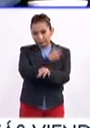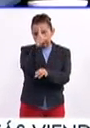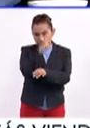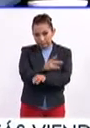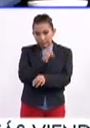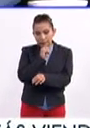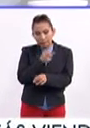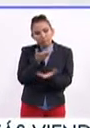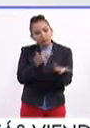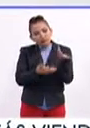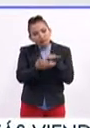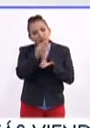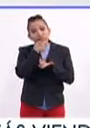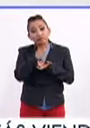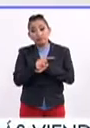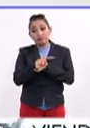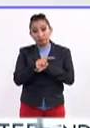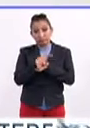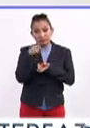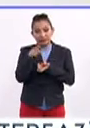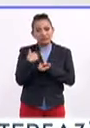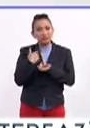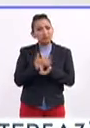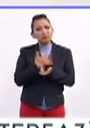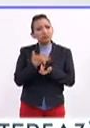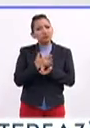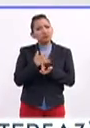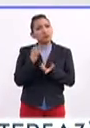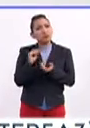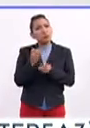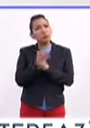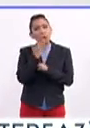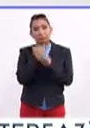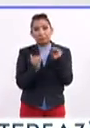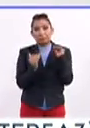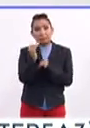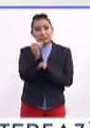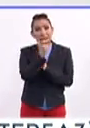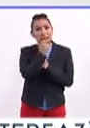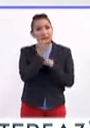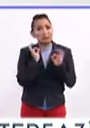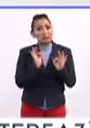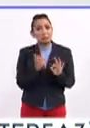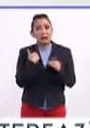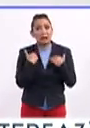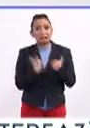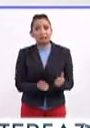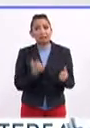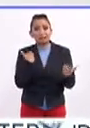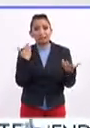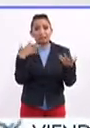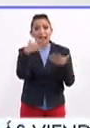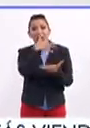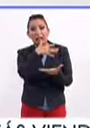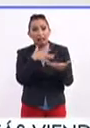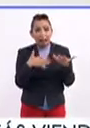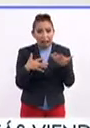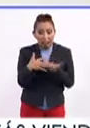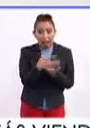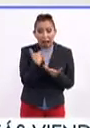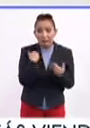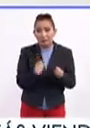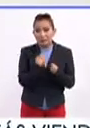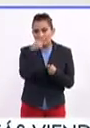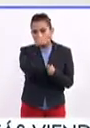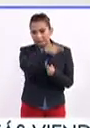mexicanos también, mencionaban que no sentían que tenían el suficiente nivel de inglés para comprender, este, pues,